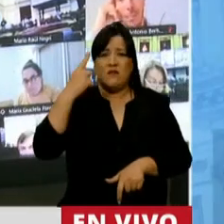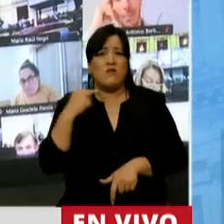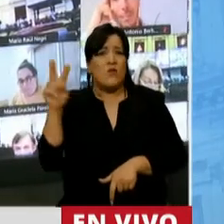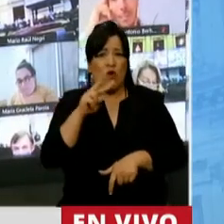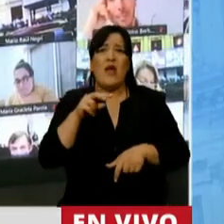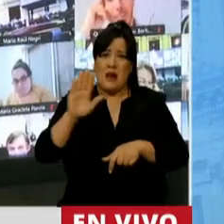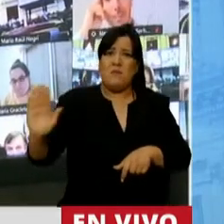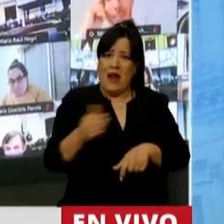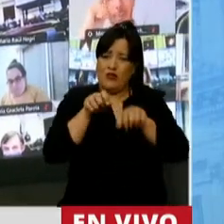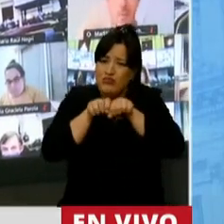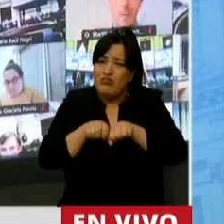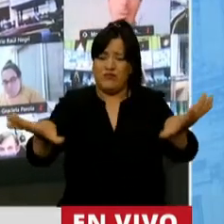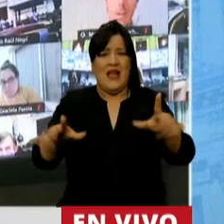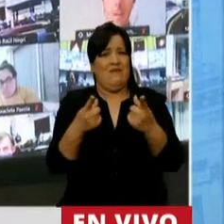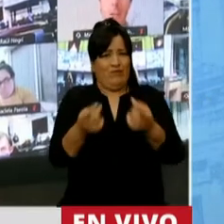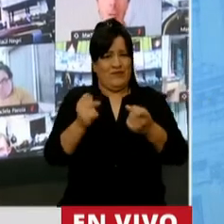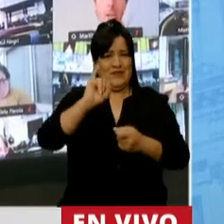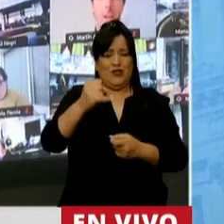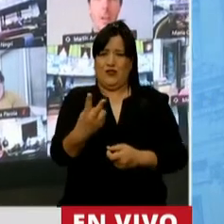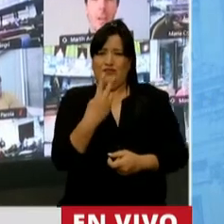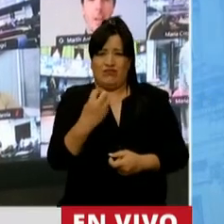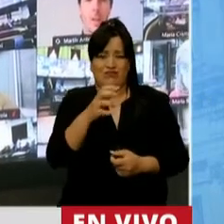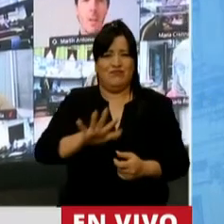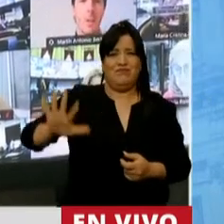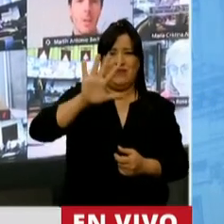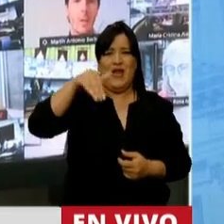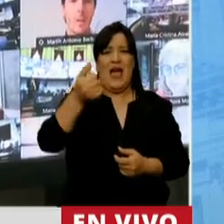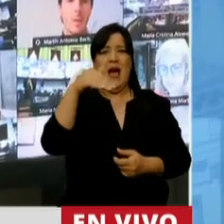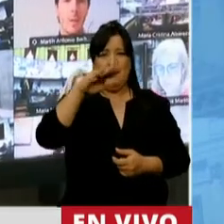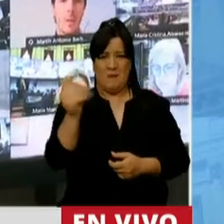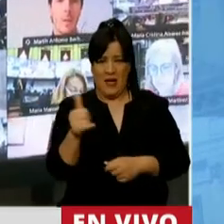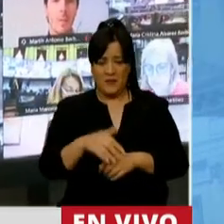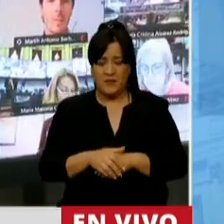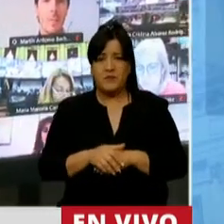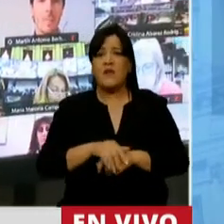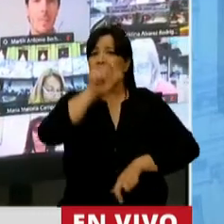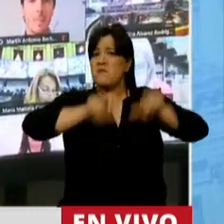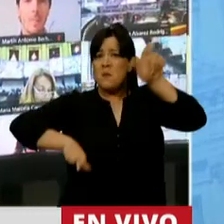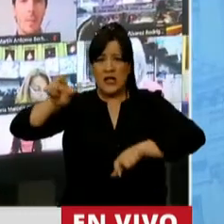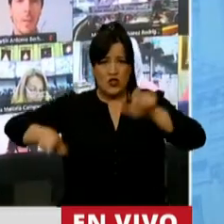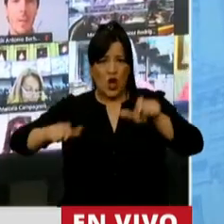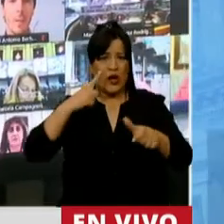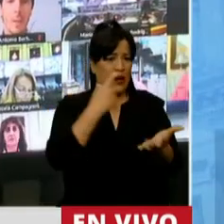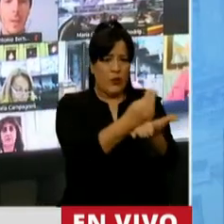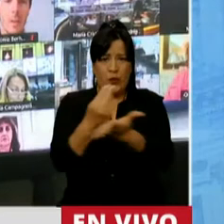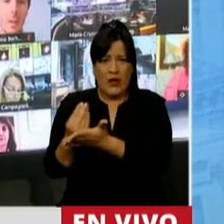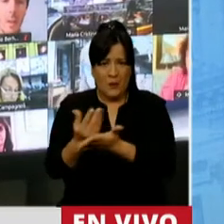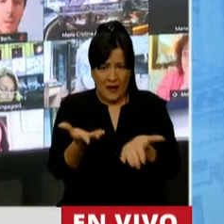que habitan esta populosa zona. Vecinas y vecinos de